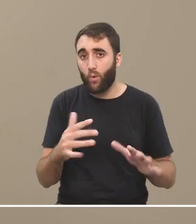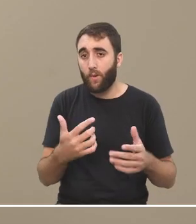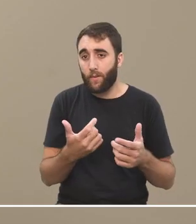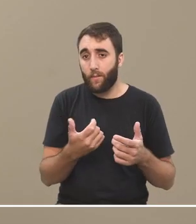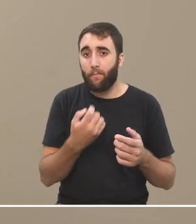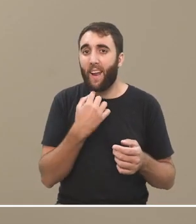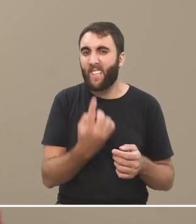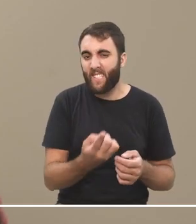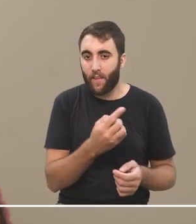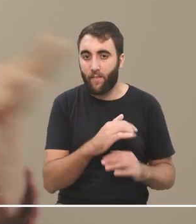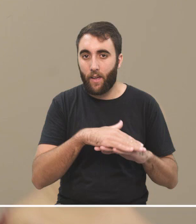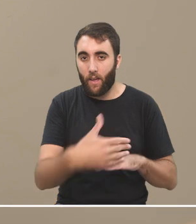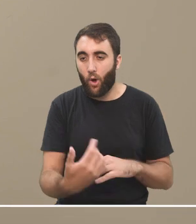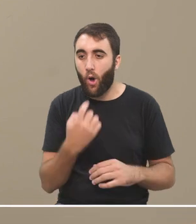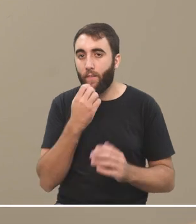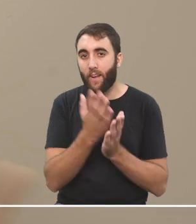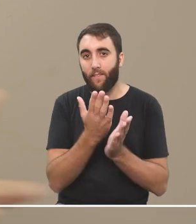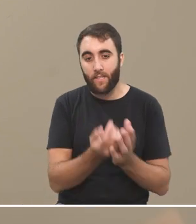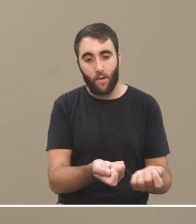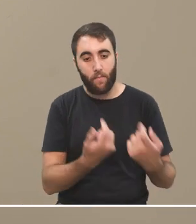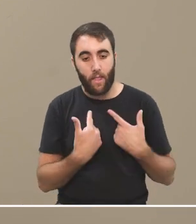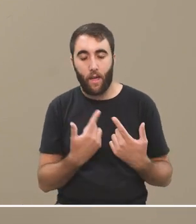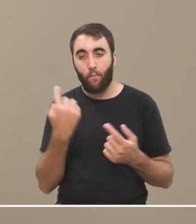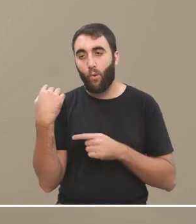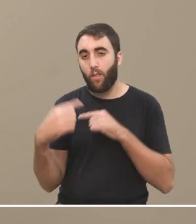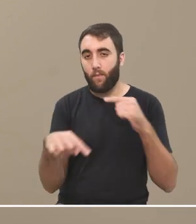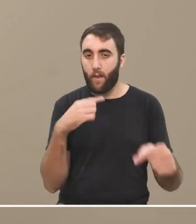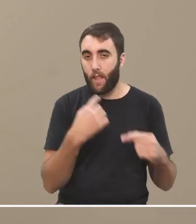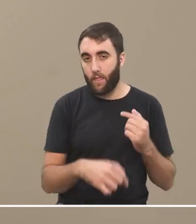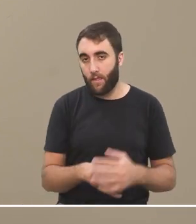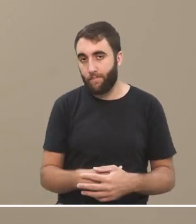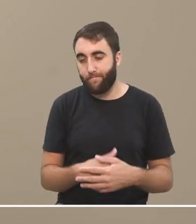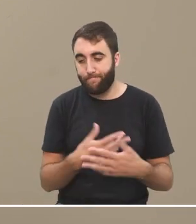los beneficios que cada uno puede obtener al usar estas herramientas son muy distintas, ¿no?